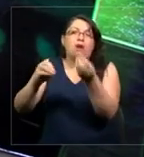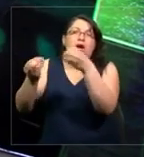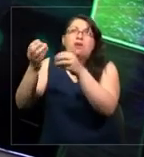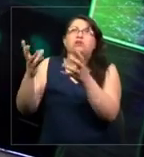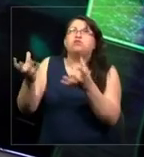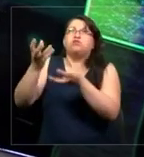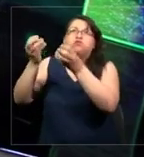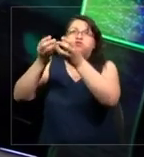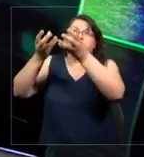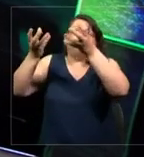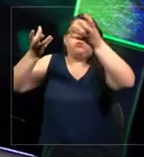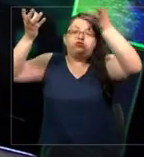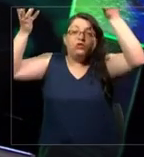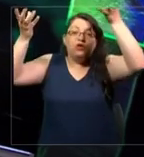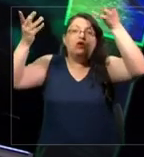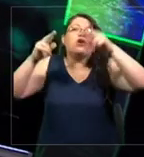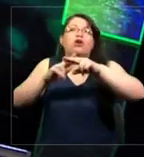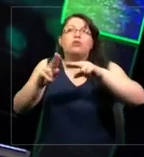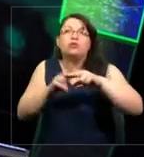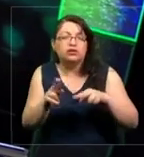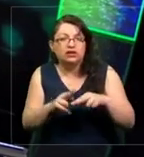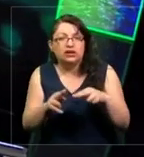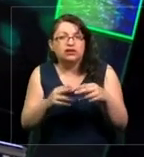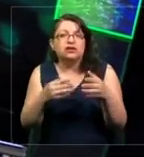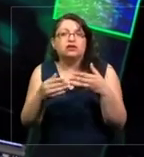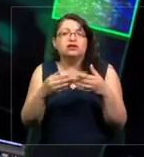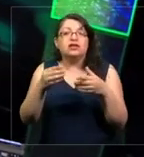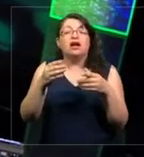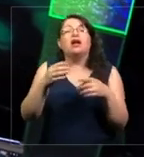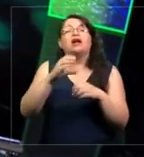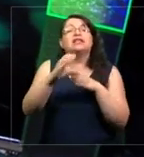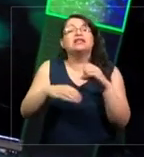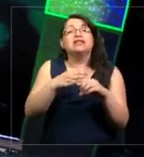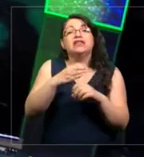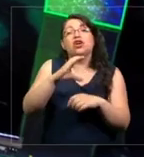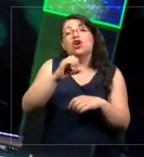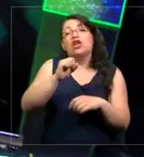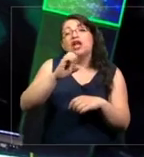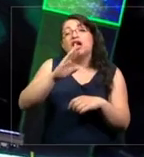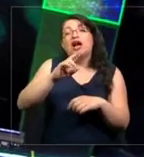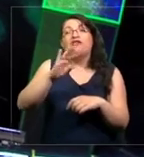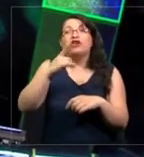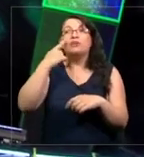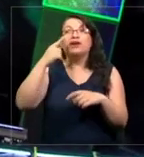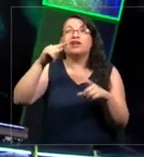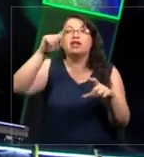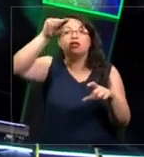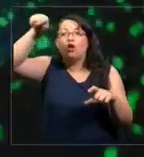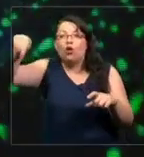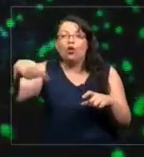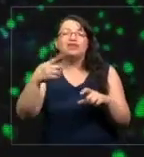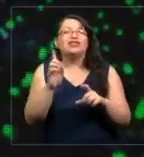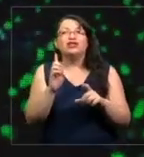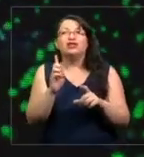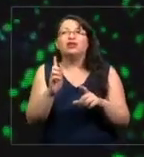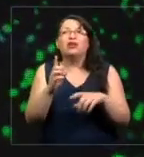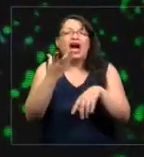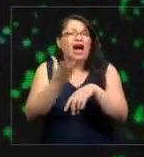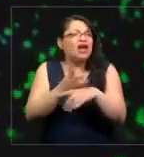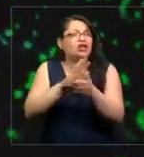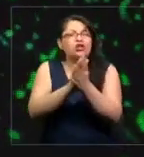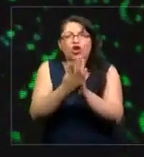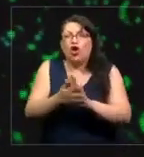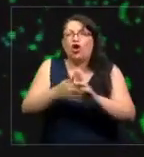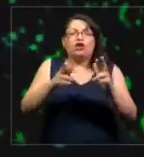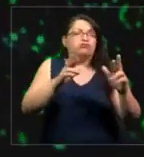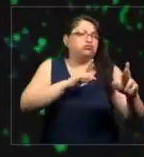traduce esto? En concentraciones a través del ciclo de carbono. Y aquí es donde está la trampa porque aparece una flecha nomás, pero aquí están todas las interacciones